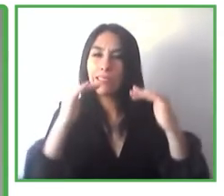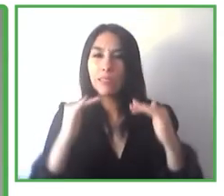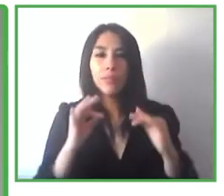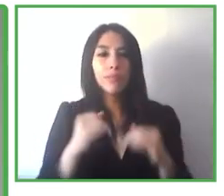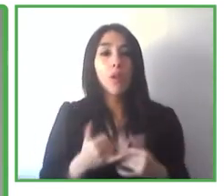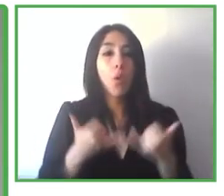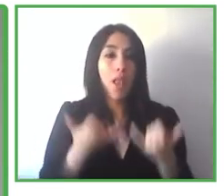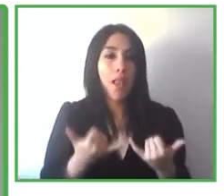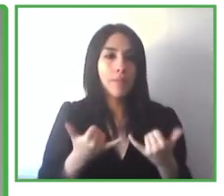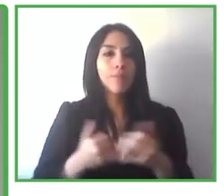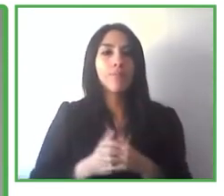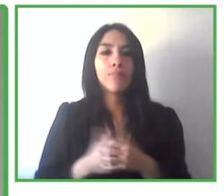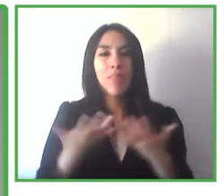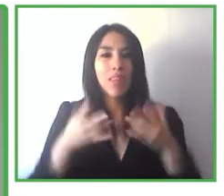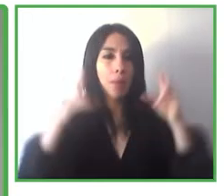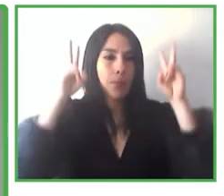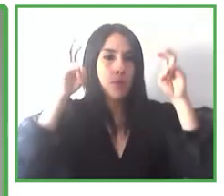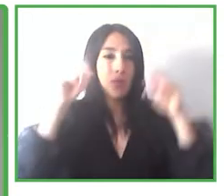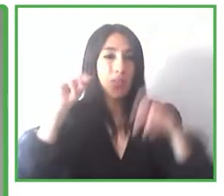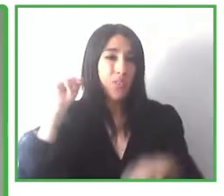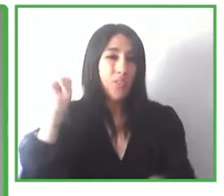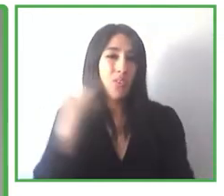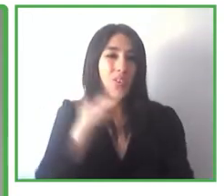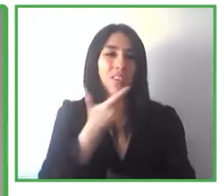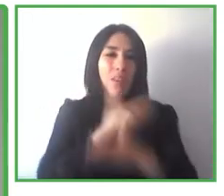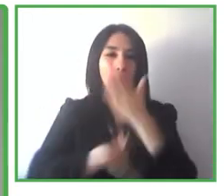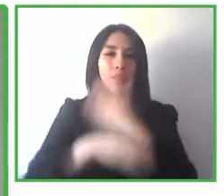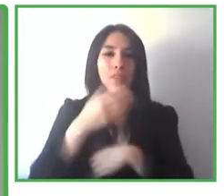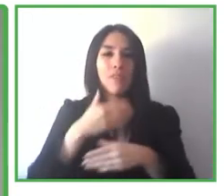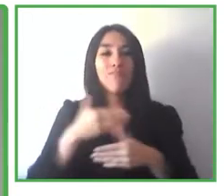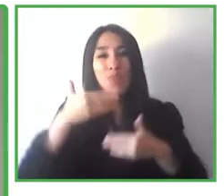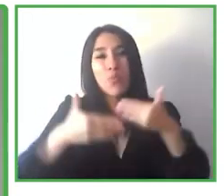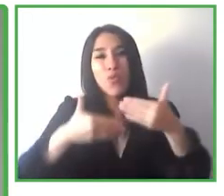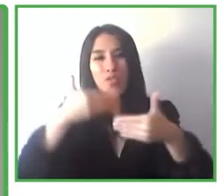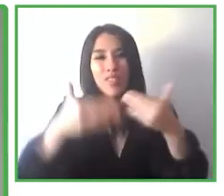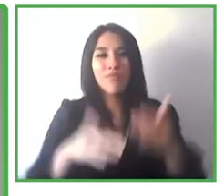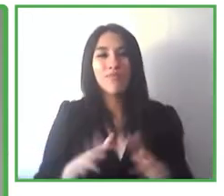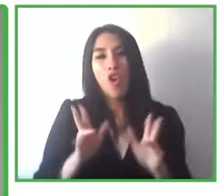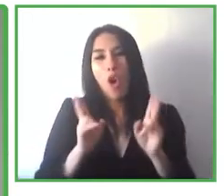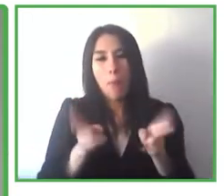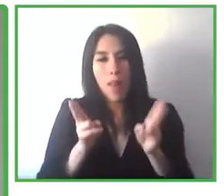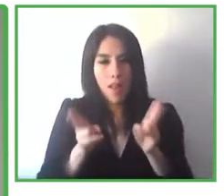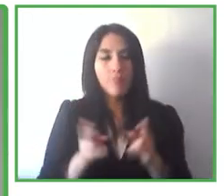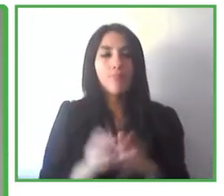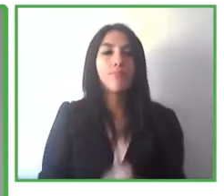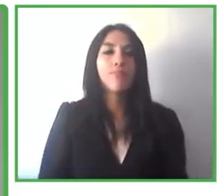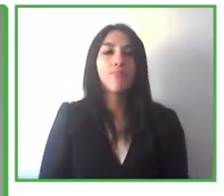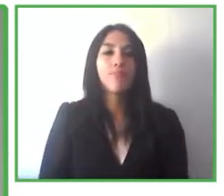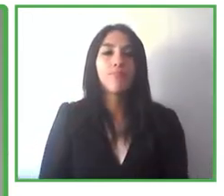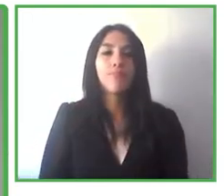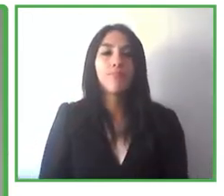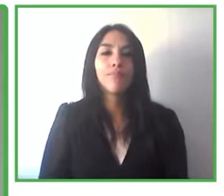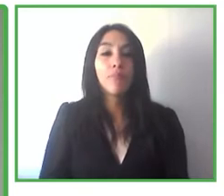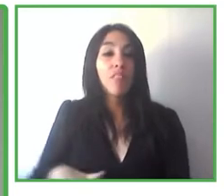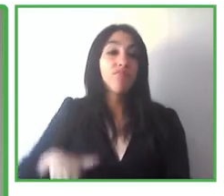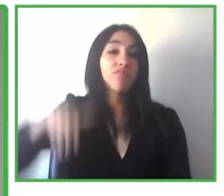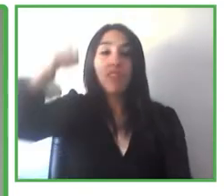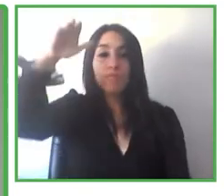un proceso natural, normal y corriente, que nos va a afectar a todos en nuestra vida, Dios lo quiera, pues,